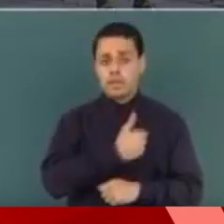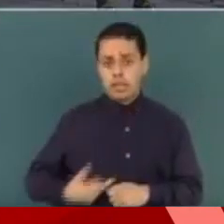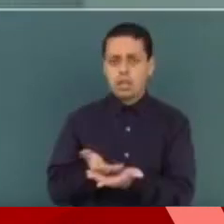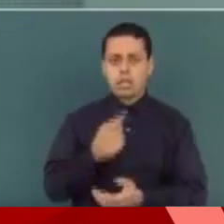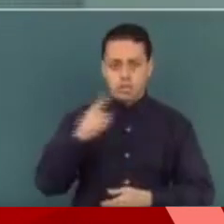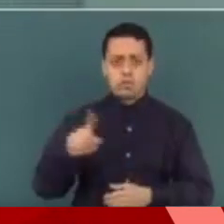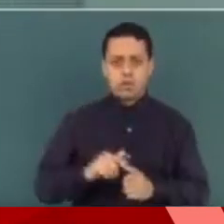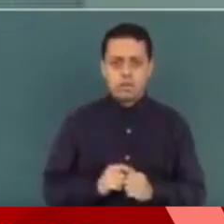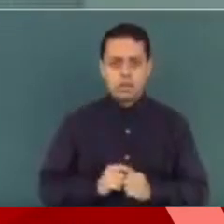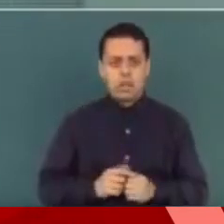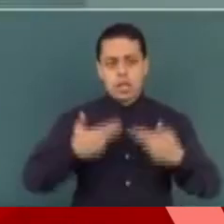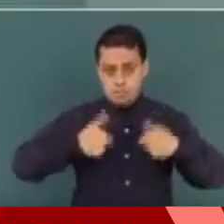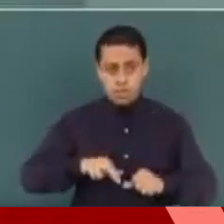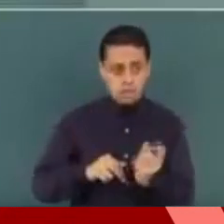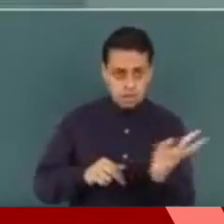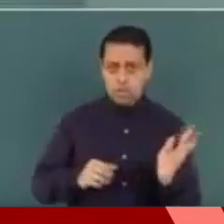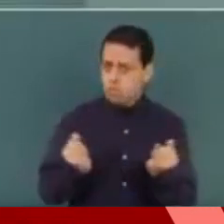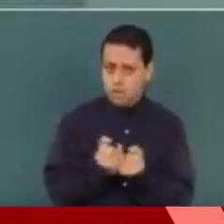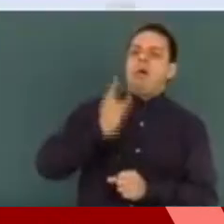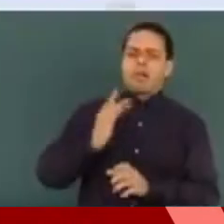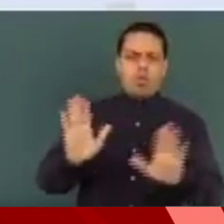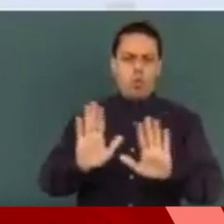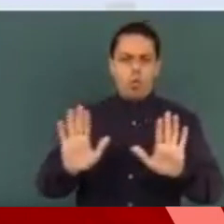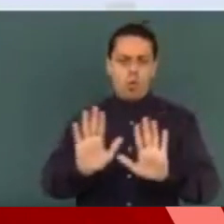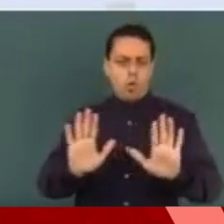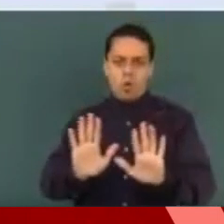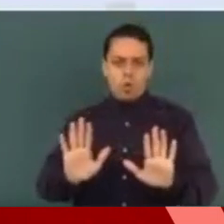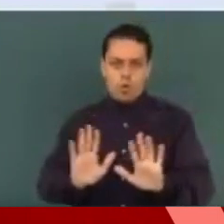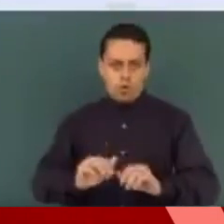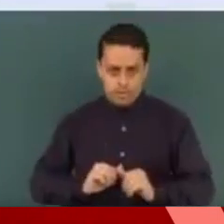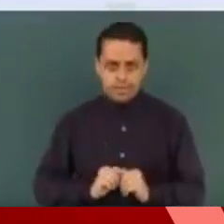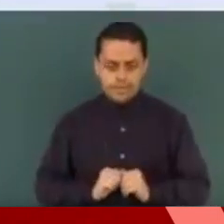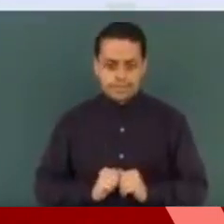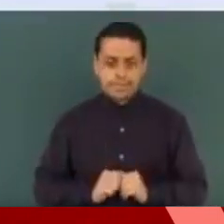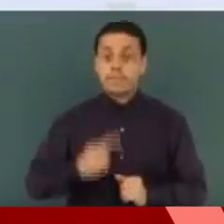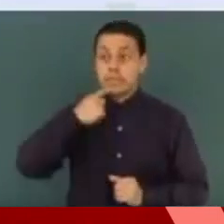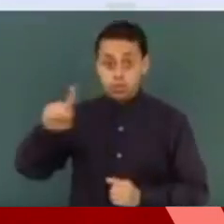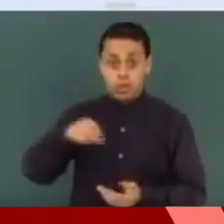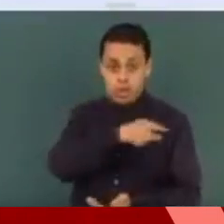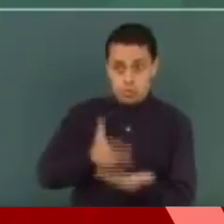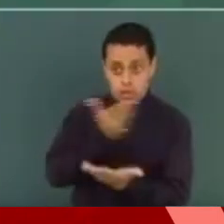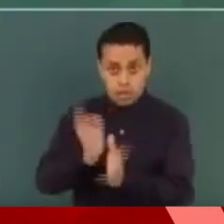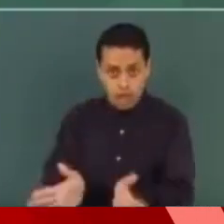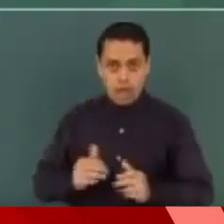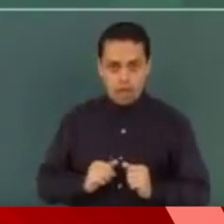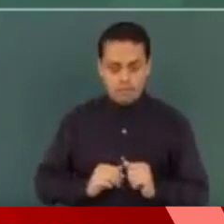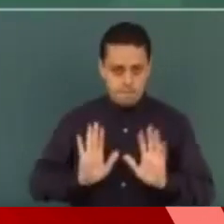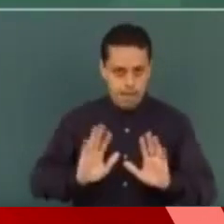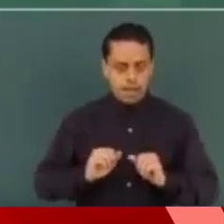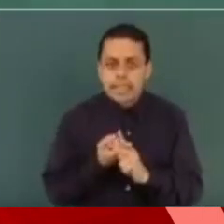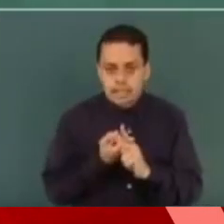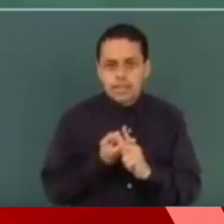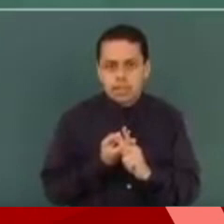o sus representantes y que una vez presentada esta denuncia se